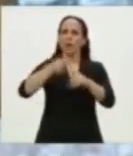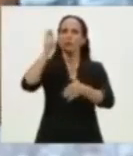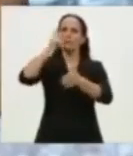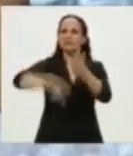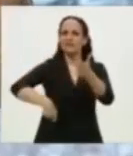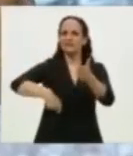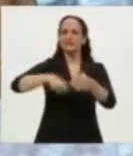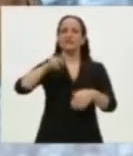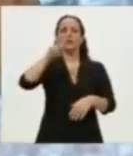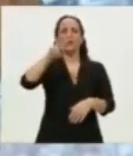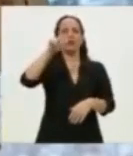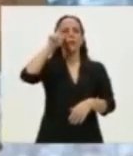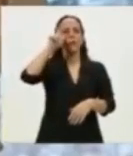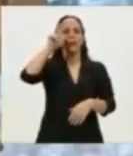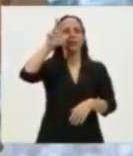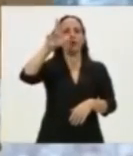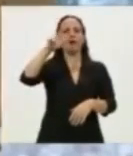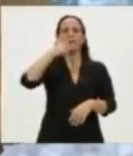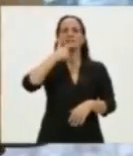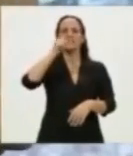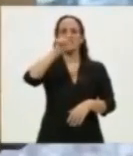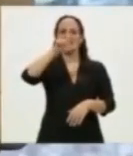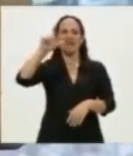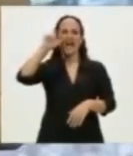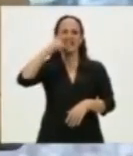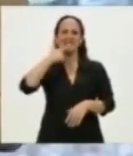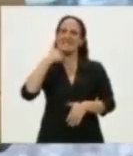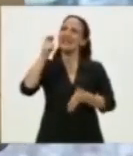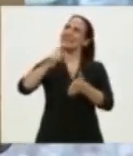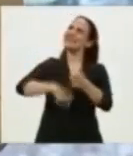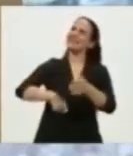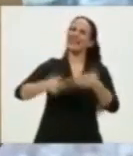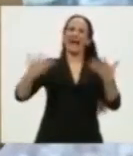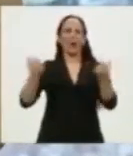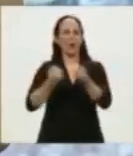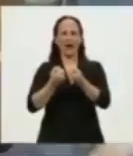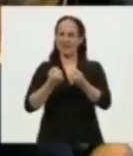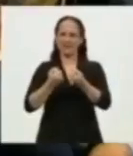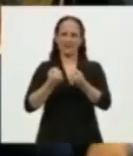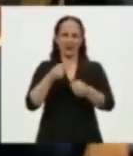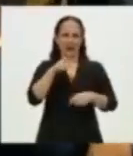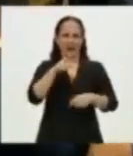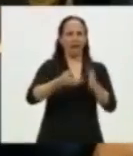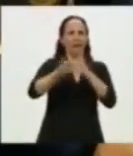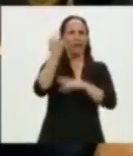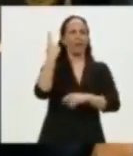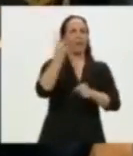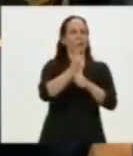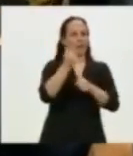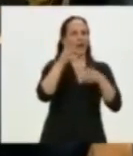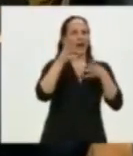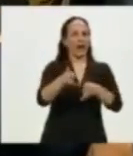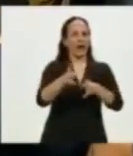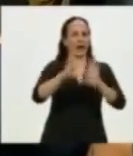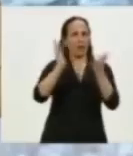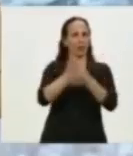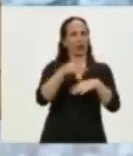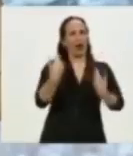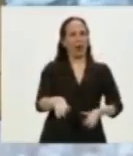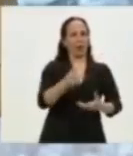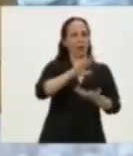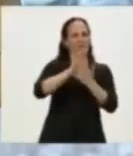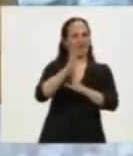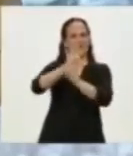Tratado, es decir, fueron las condiciones humillantes que se le impusieron a la Alemania vencida en la Primera Guerra Mundial. Vieron,